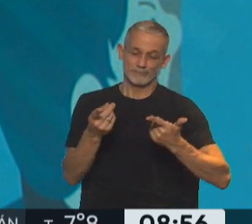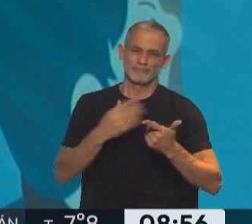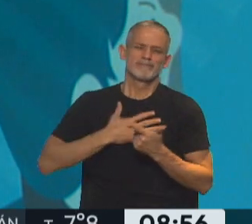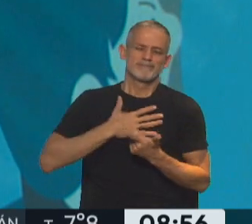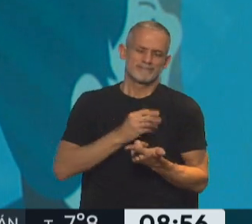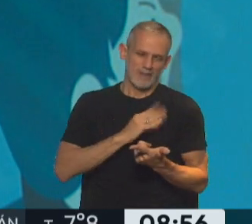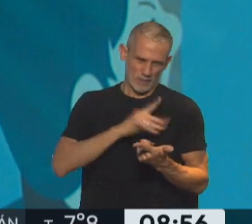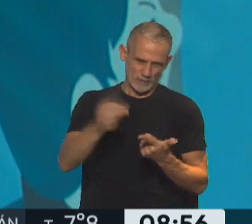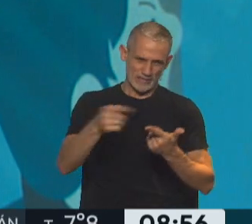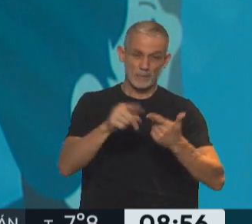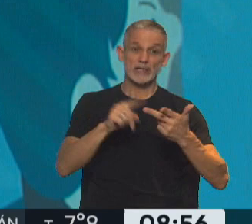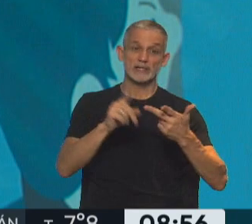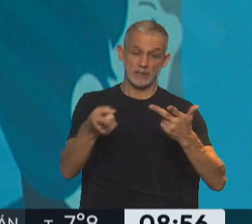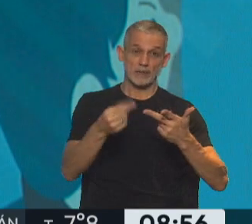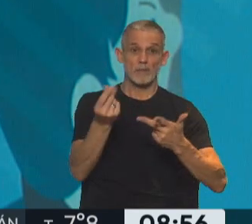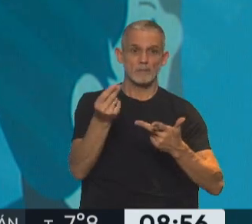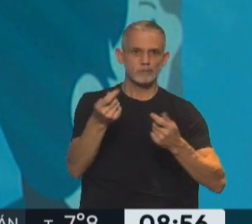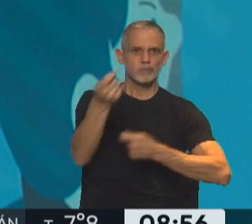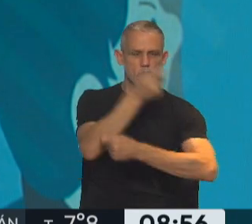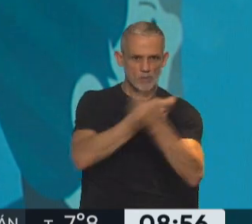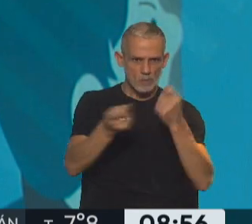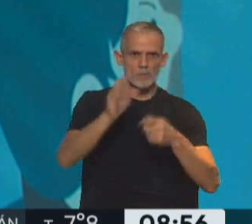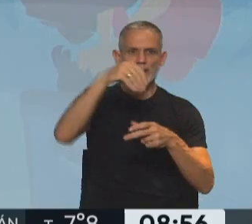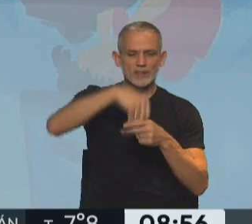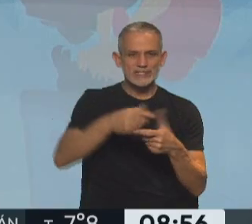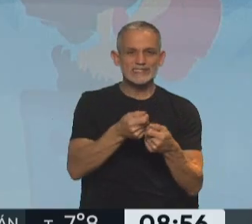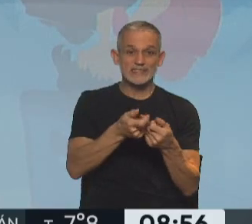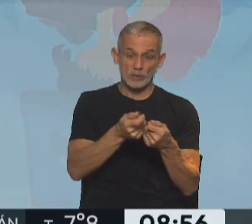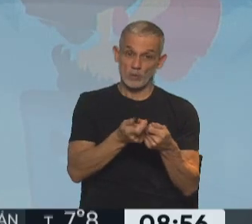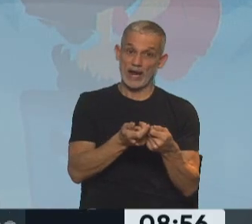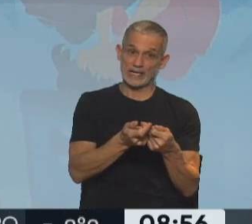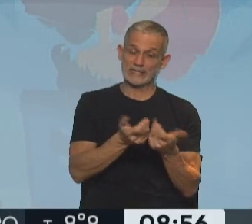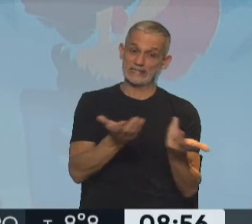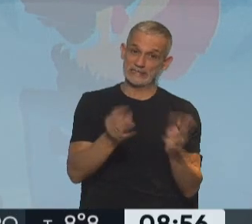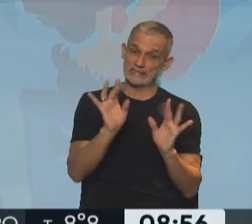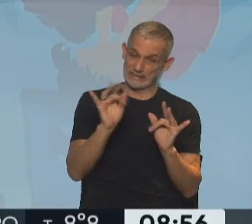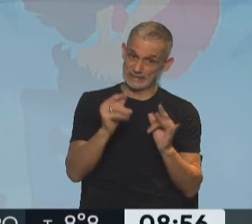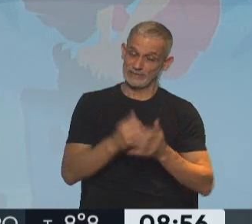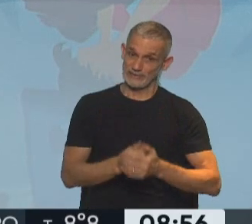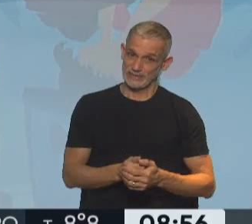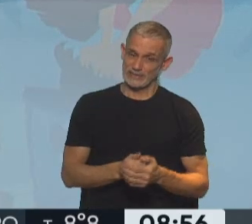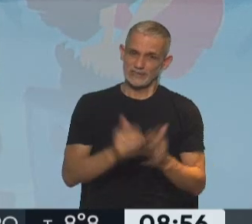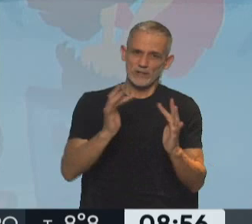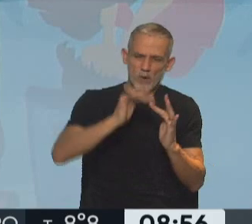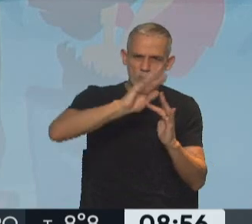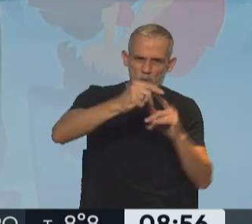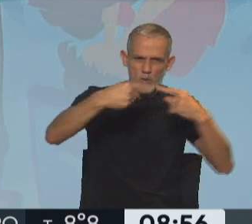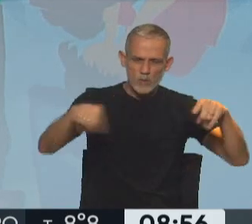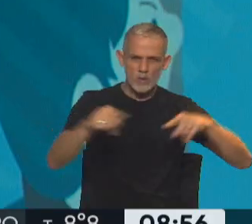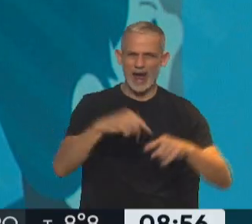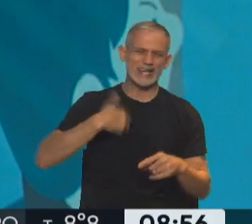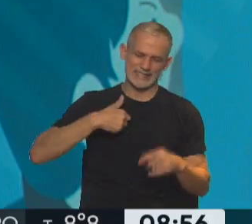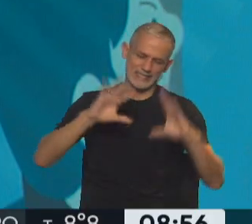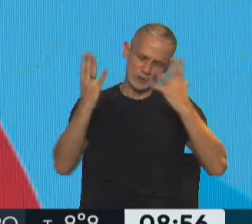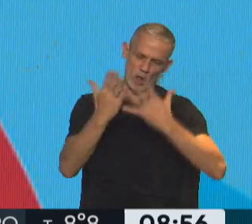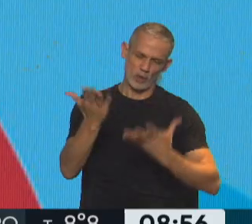y también buena parte de nuestras transacciones económicas. Entonces, está complicado el tema del ciberdelito en la Argentina y en el